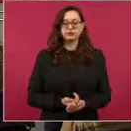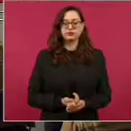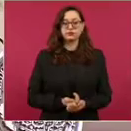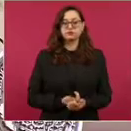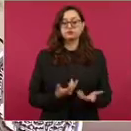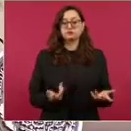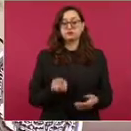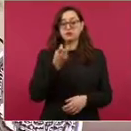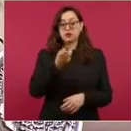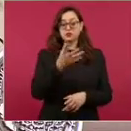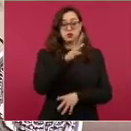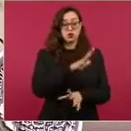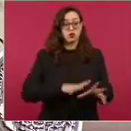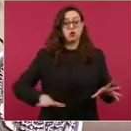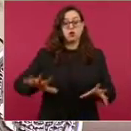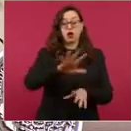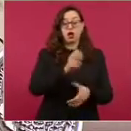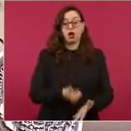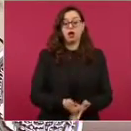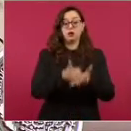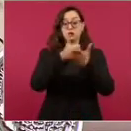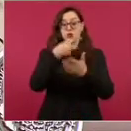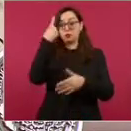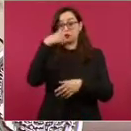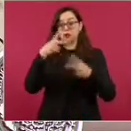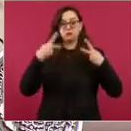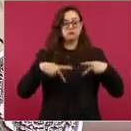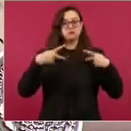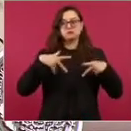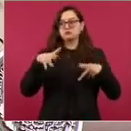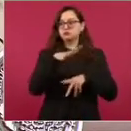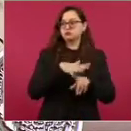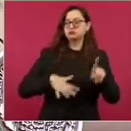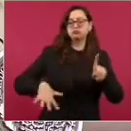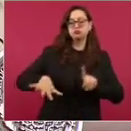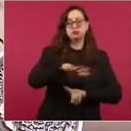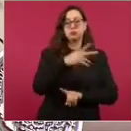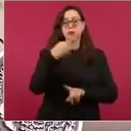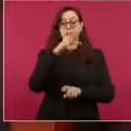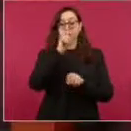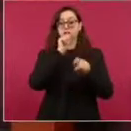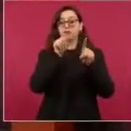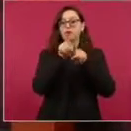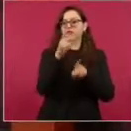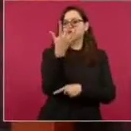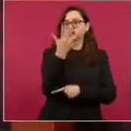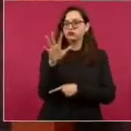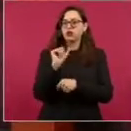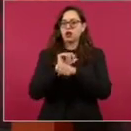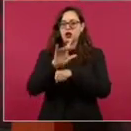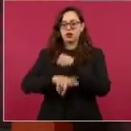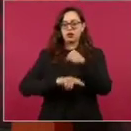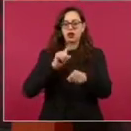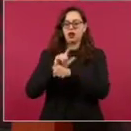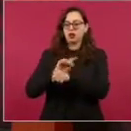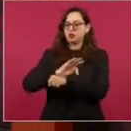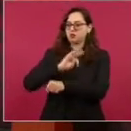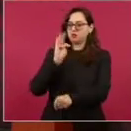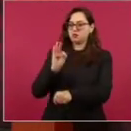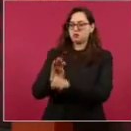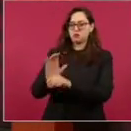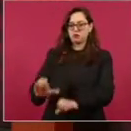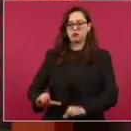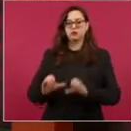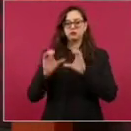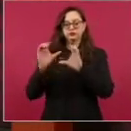además que se protegerán los ecosistemas. En lo referente a insumos del tramo 1, se requerirá un total